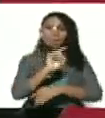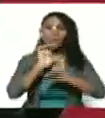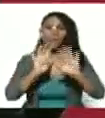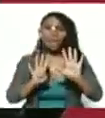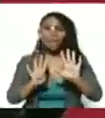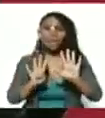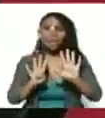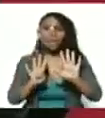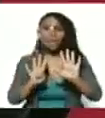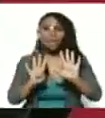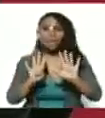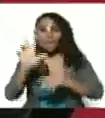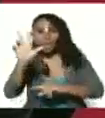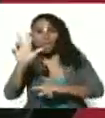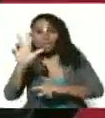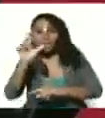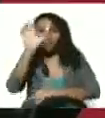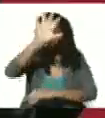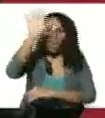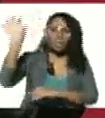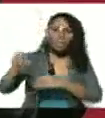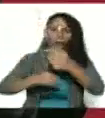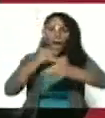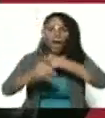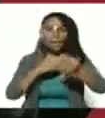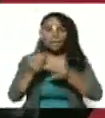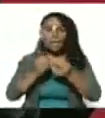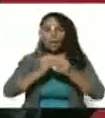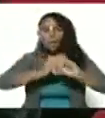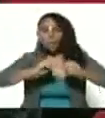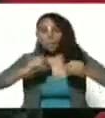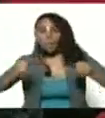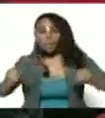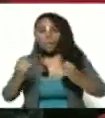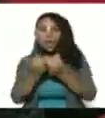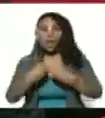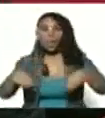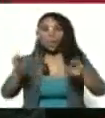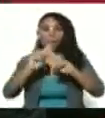De 193 países que conforman la Organización de Naciones Unidas,